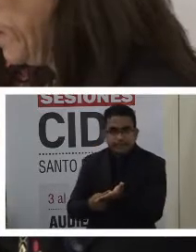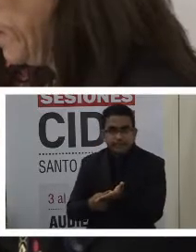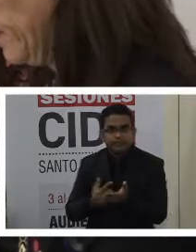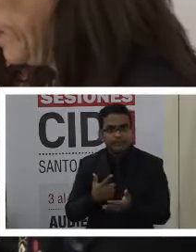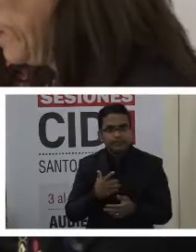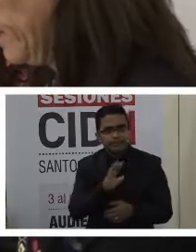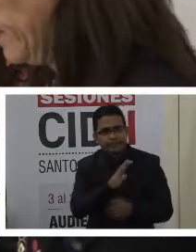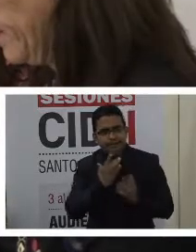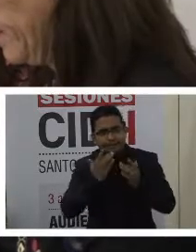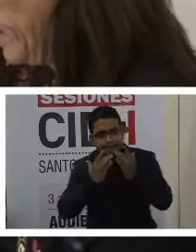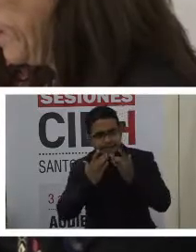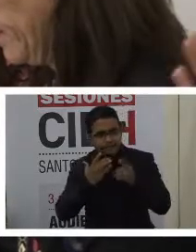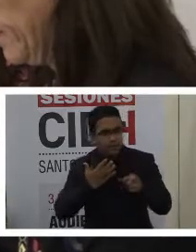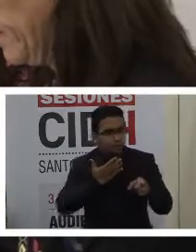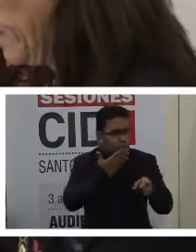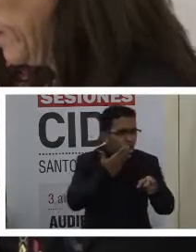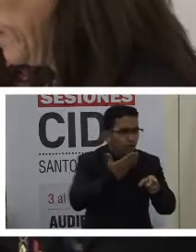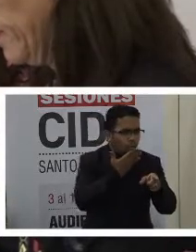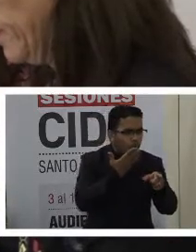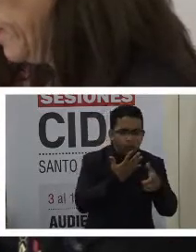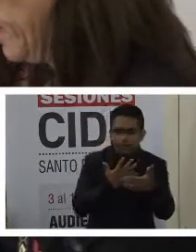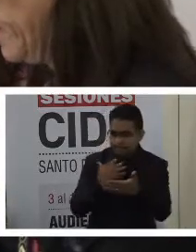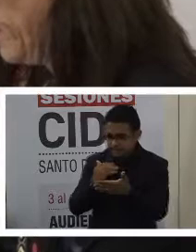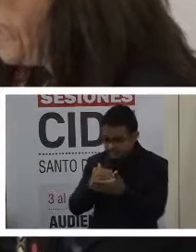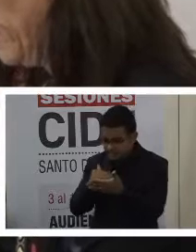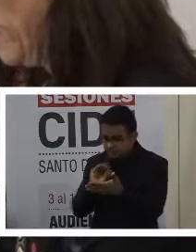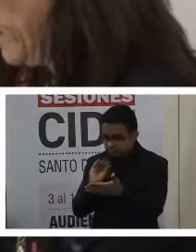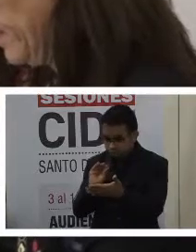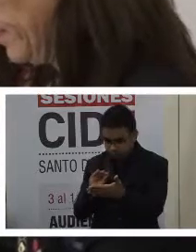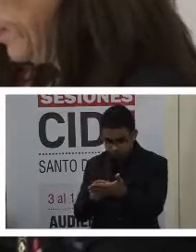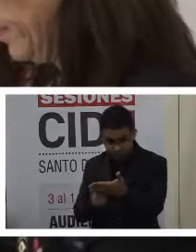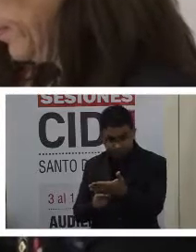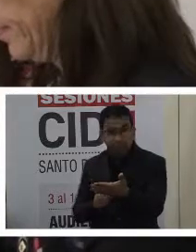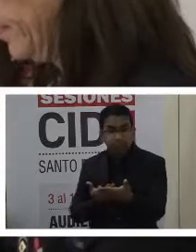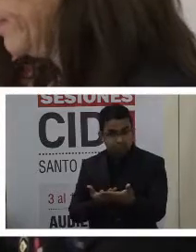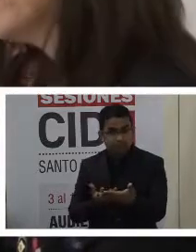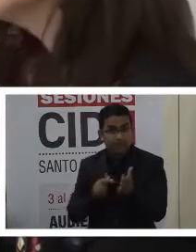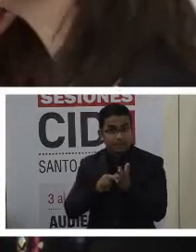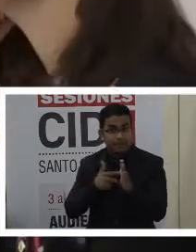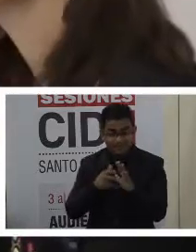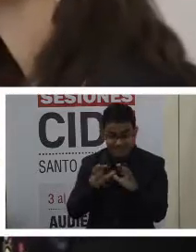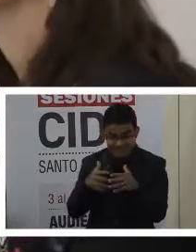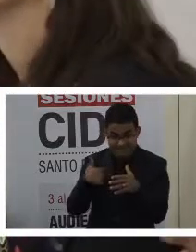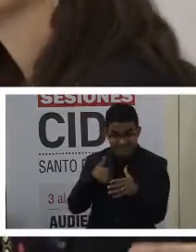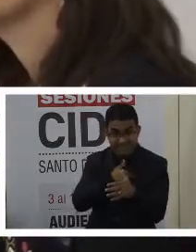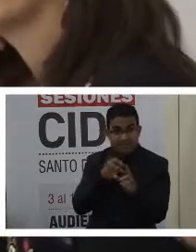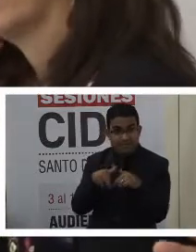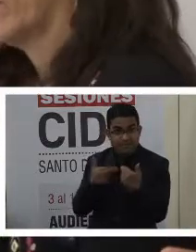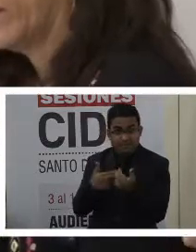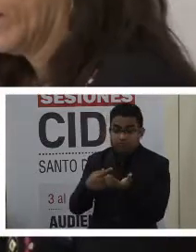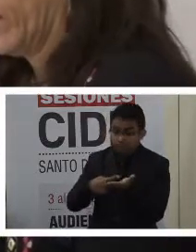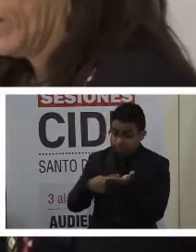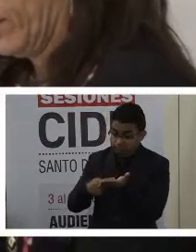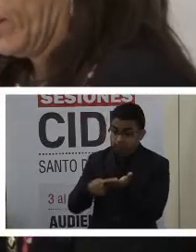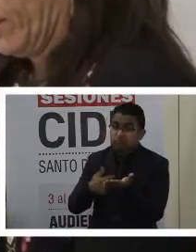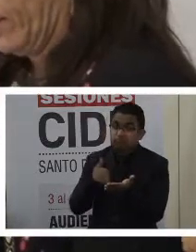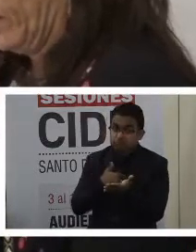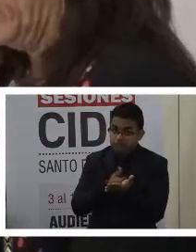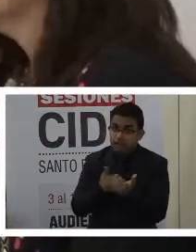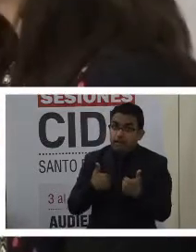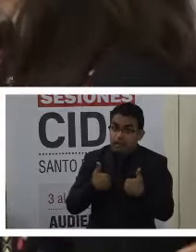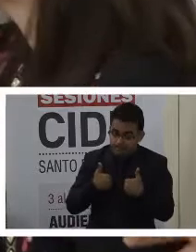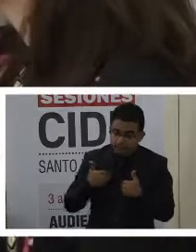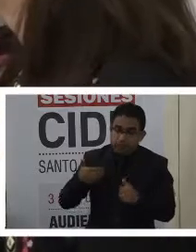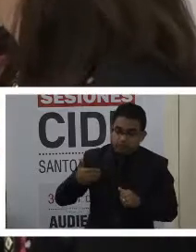insuficiencias y también los temas pendientes de cumplimiento. Lo que quiero decir es que la Comisión está dando algún tipo de